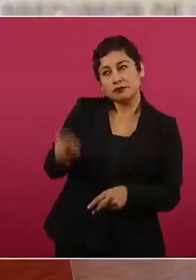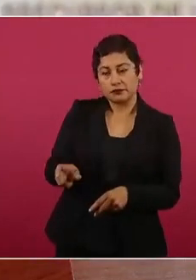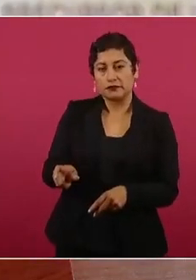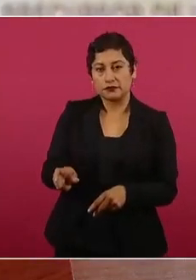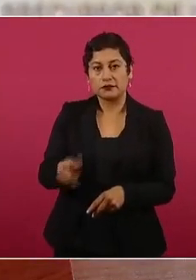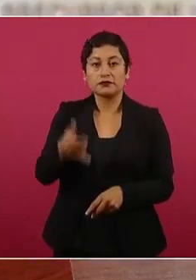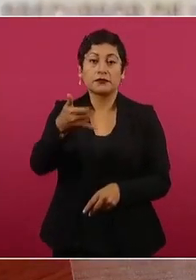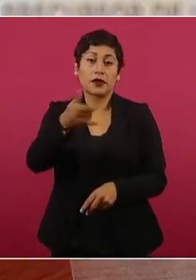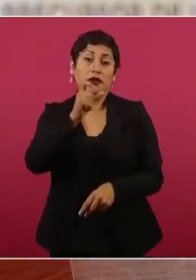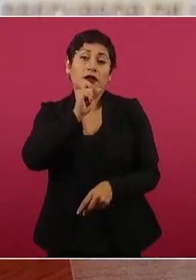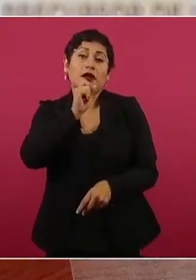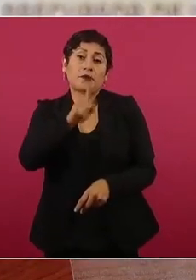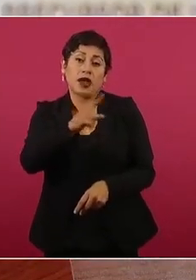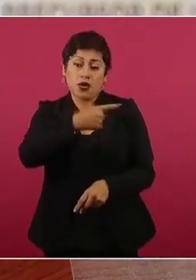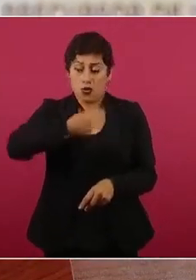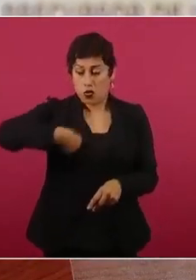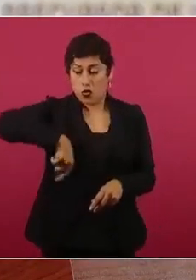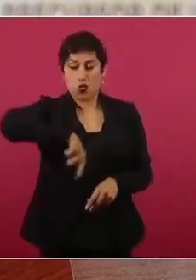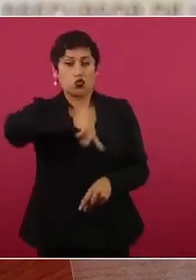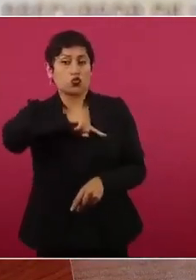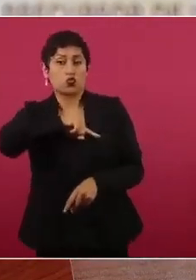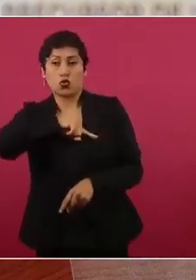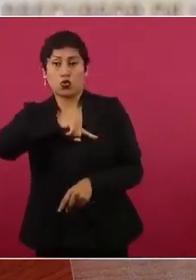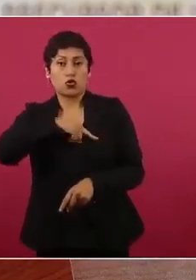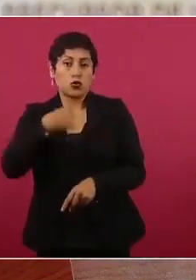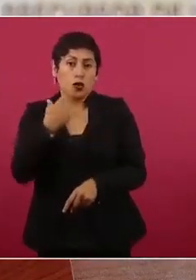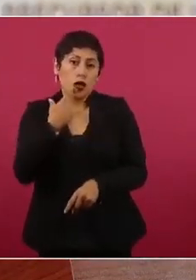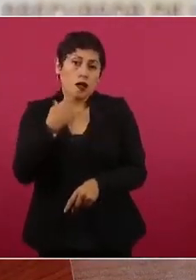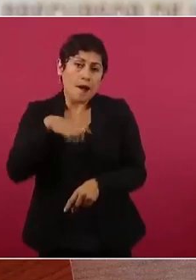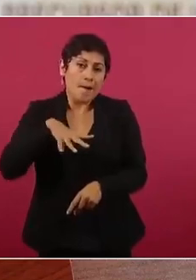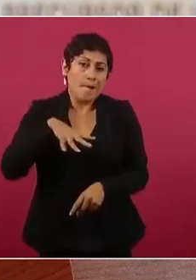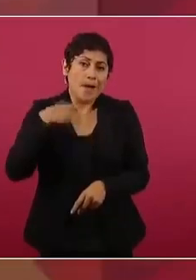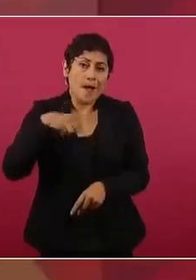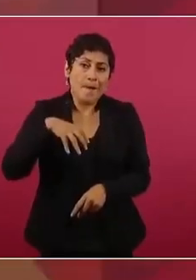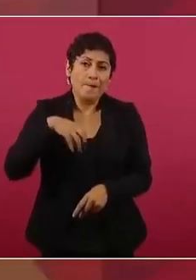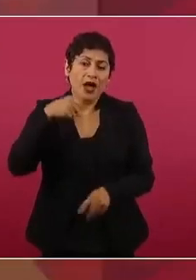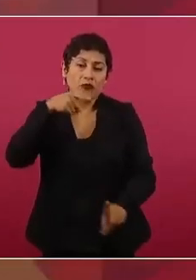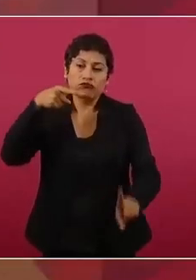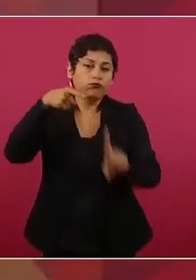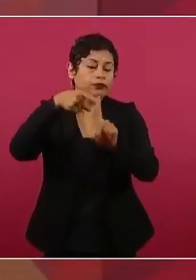y hemos luchado siempre en contra del fraude.